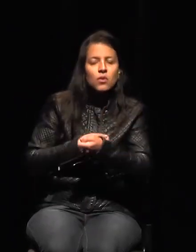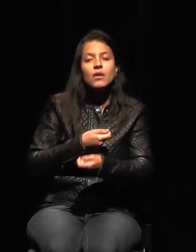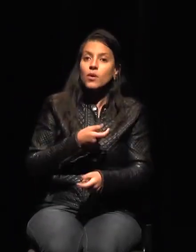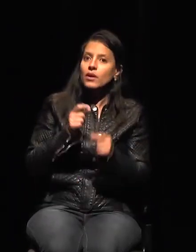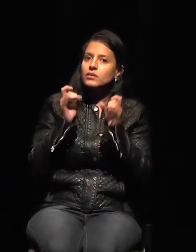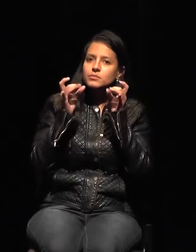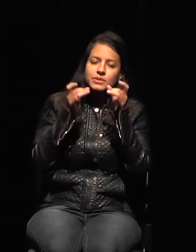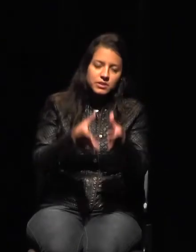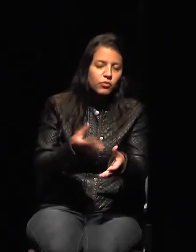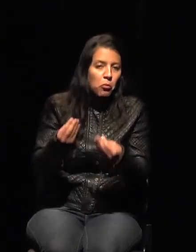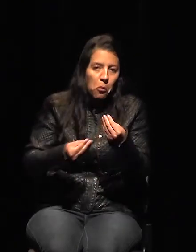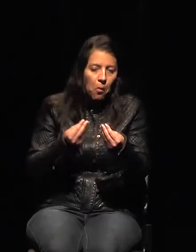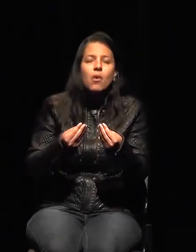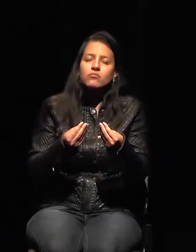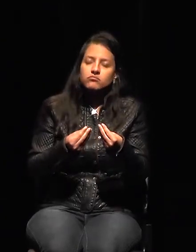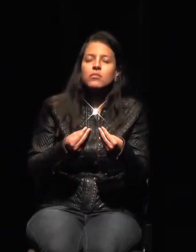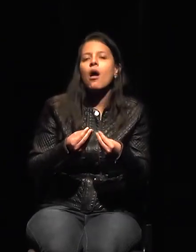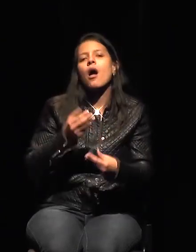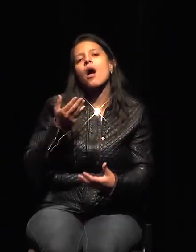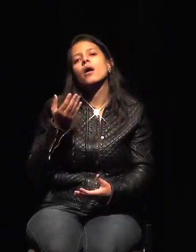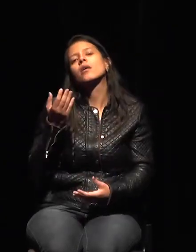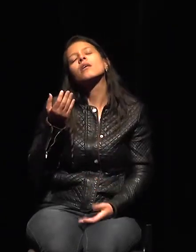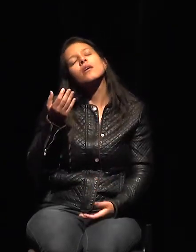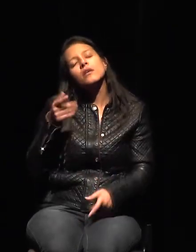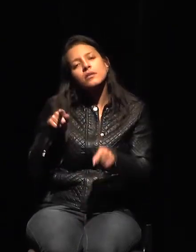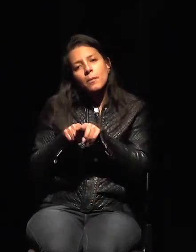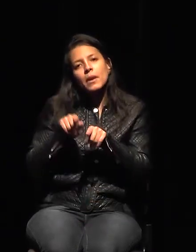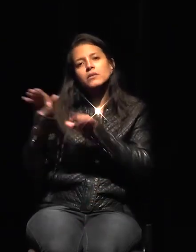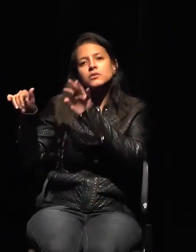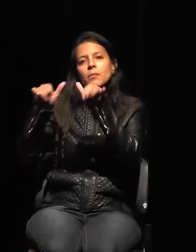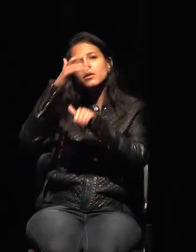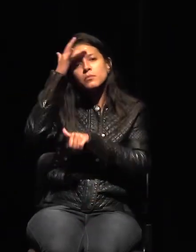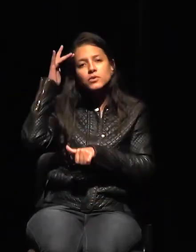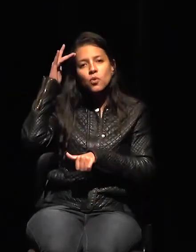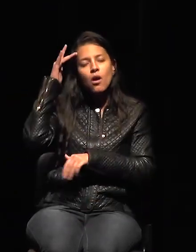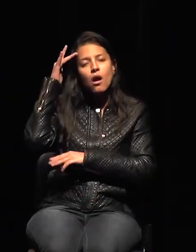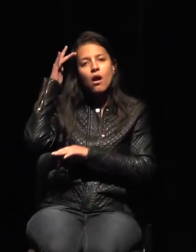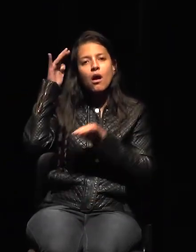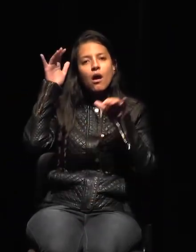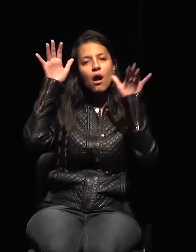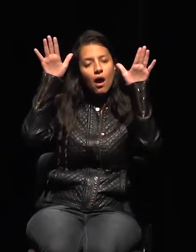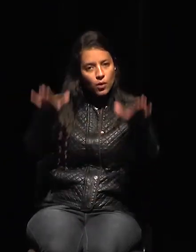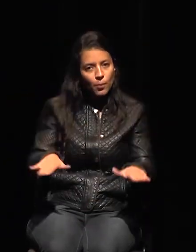los que trabajan en los aeropuertos, más específicamente, para que participen de estos seminarios.